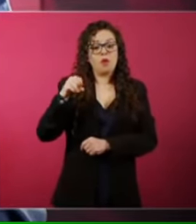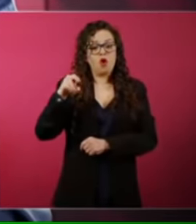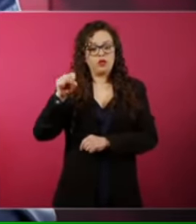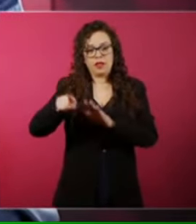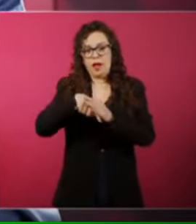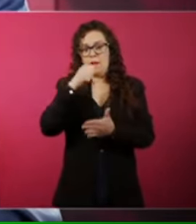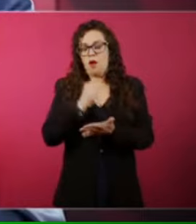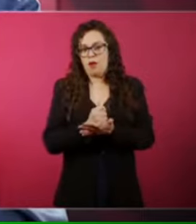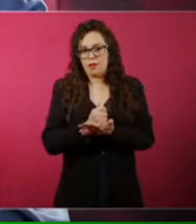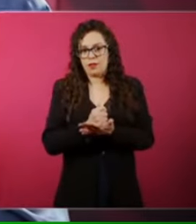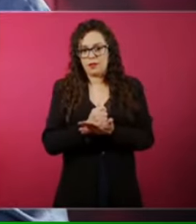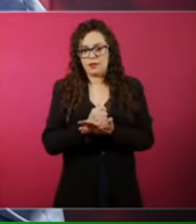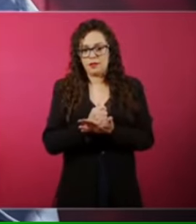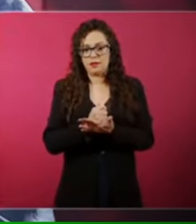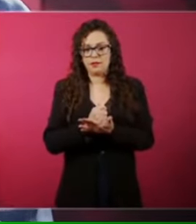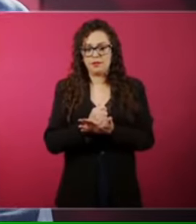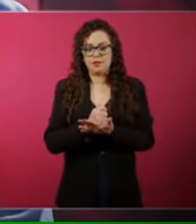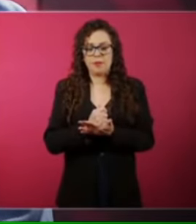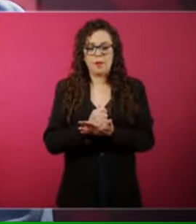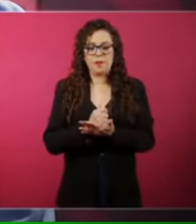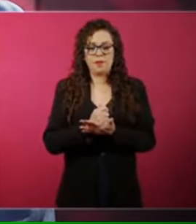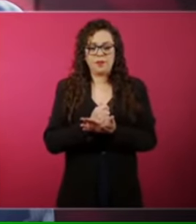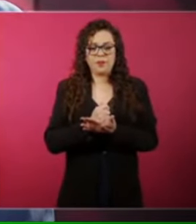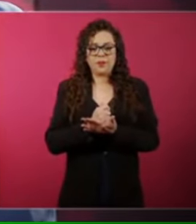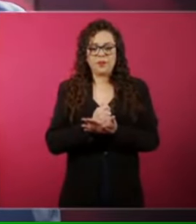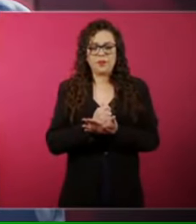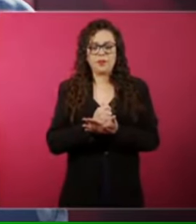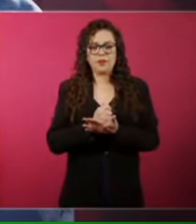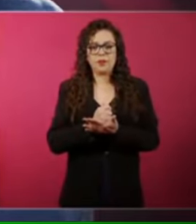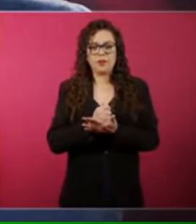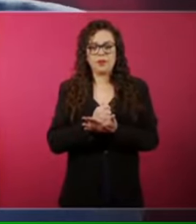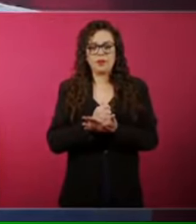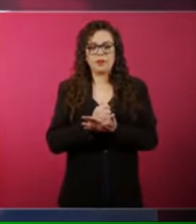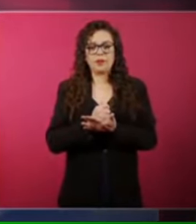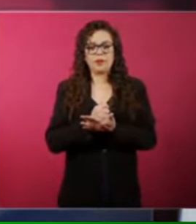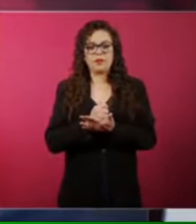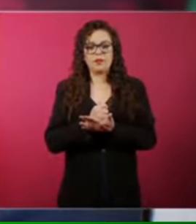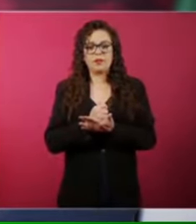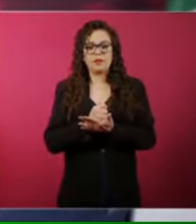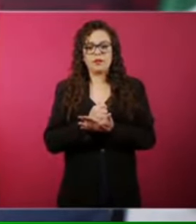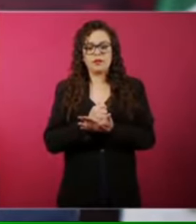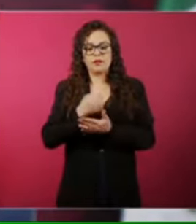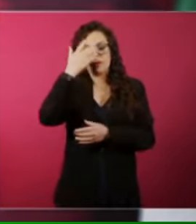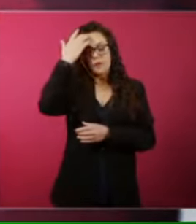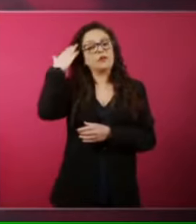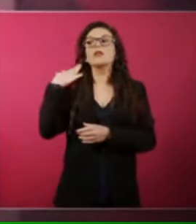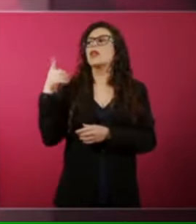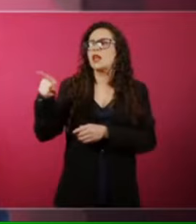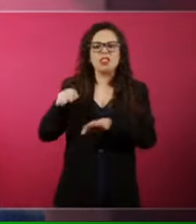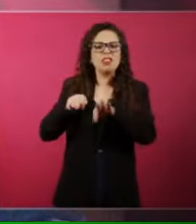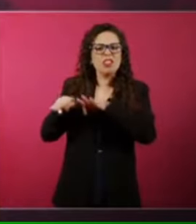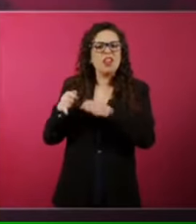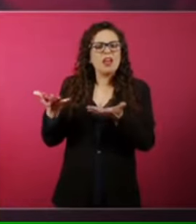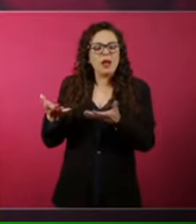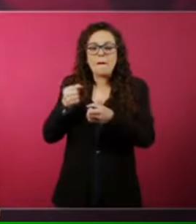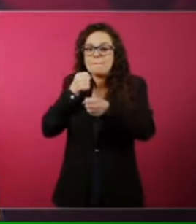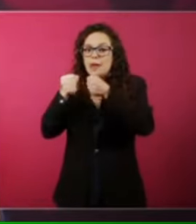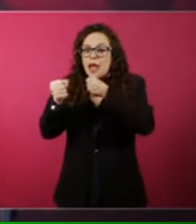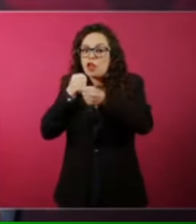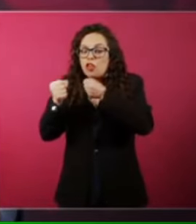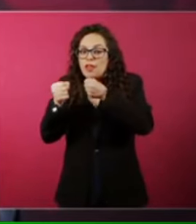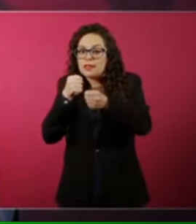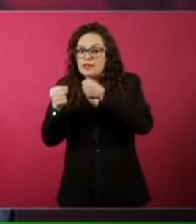Tamaulipas, periodista, se